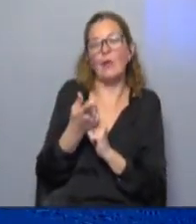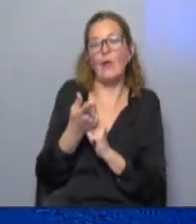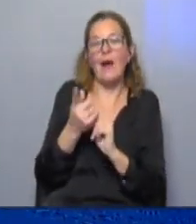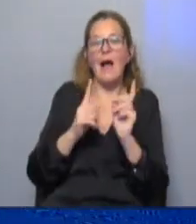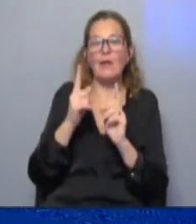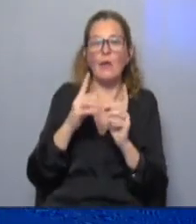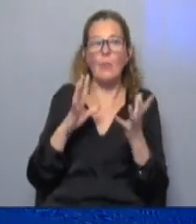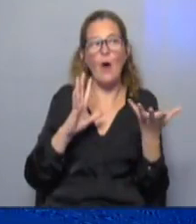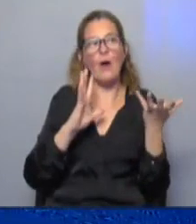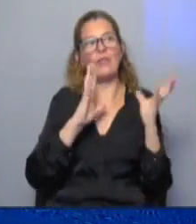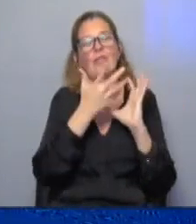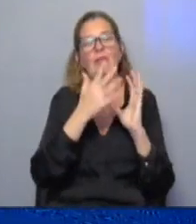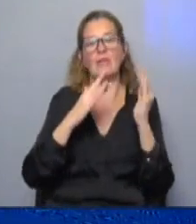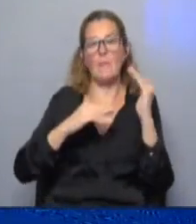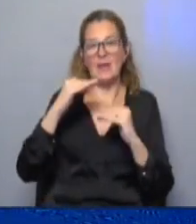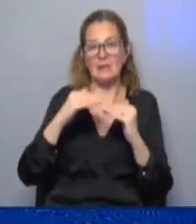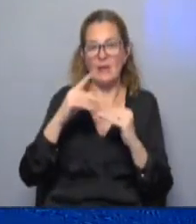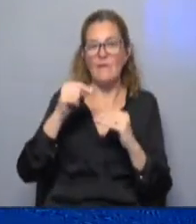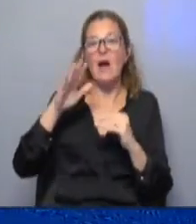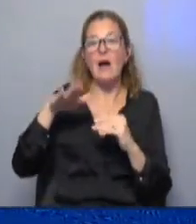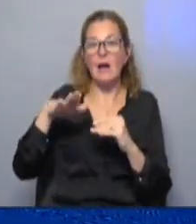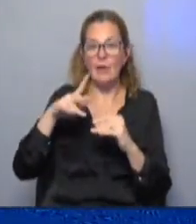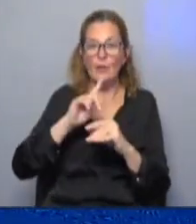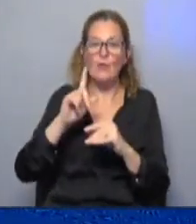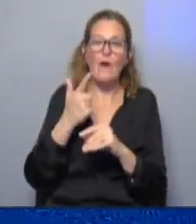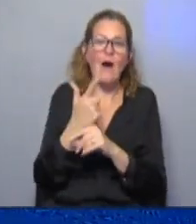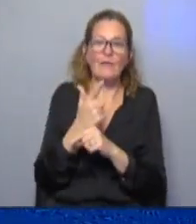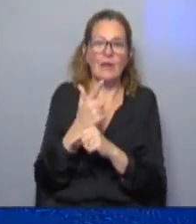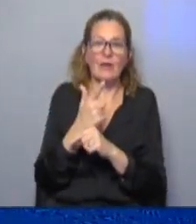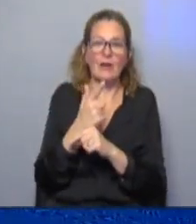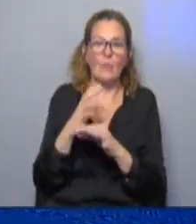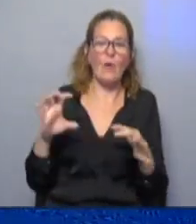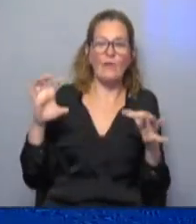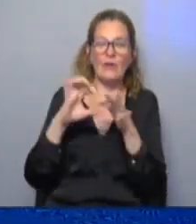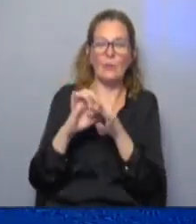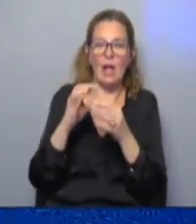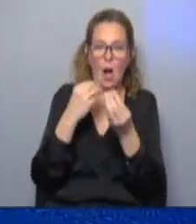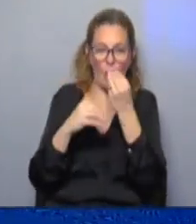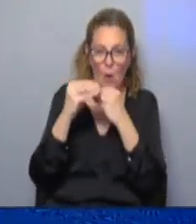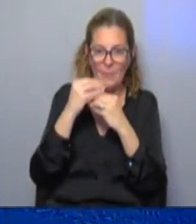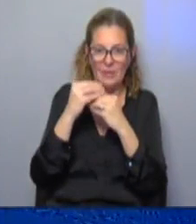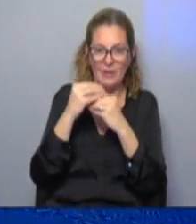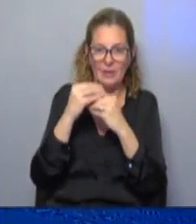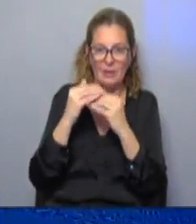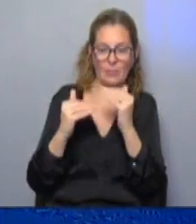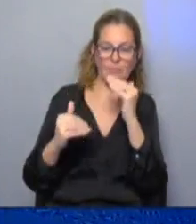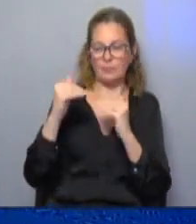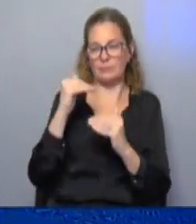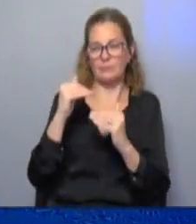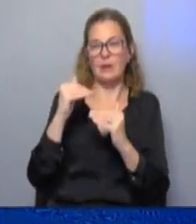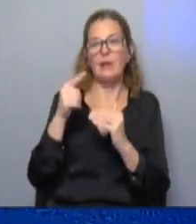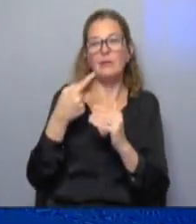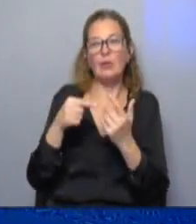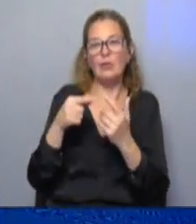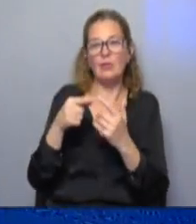factores estacionales bajaron su precio y no hubo productos vinculados a la alimentación que compensaran eso y por eso fue que